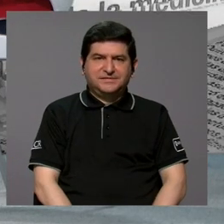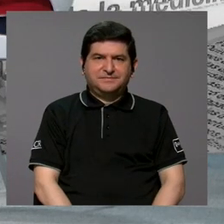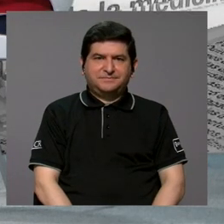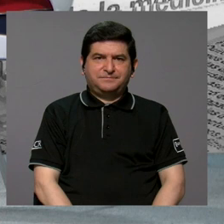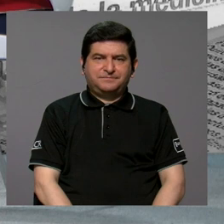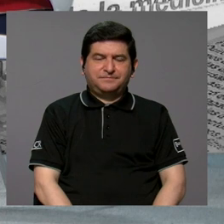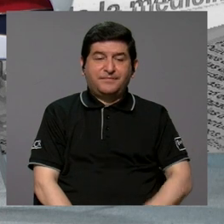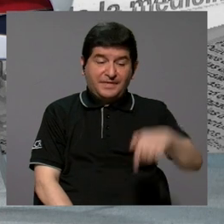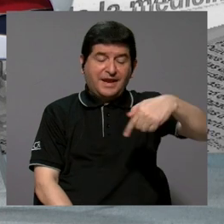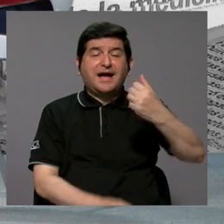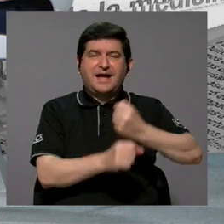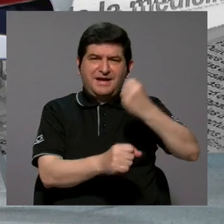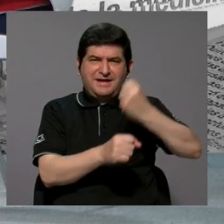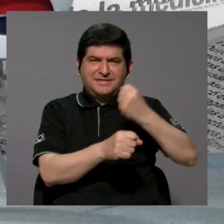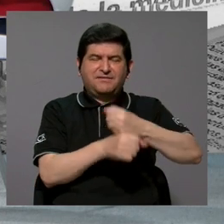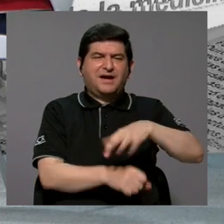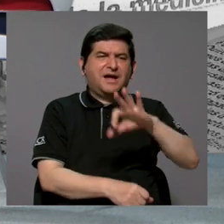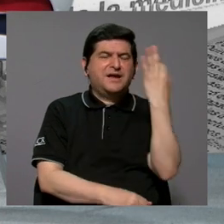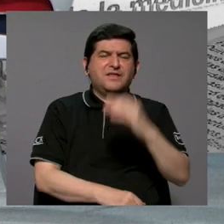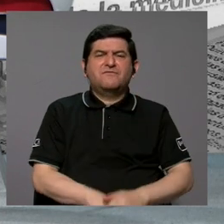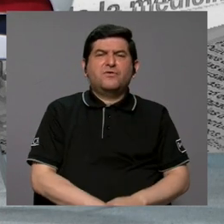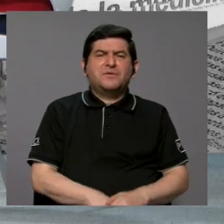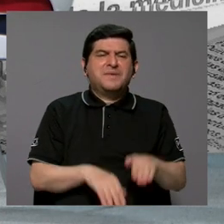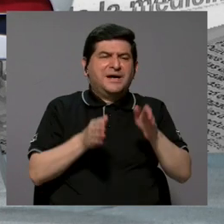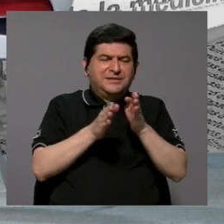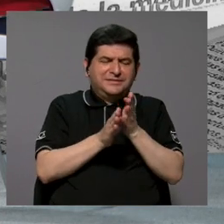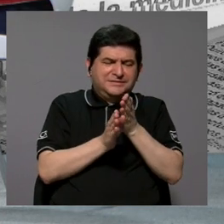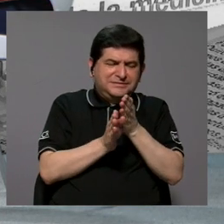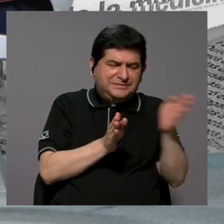aquí están trabajando de forma desagregada.